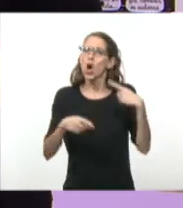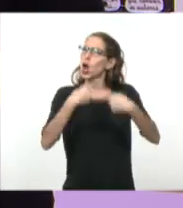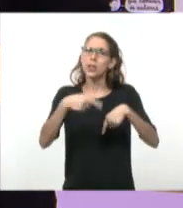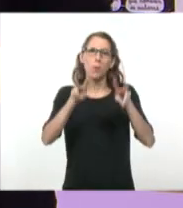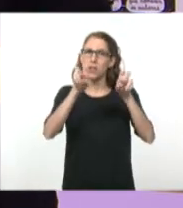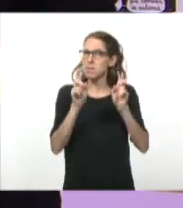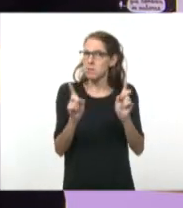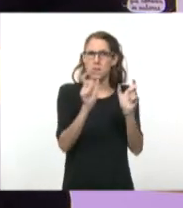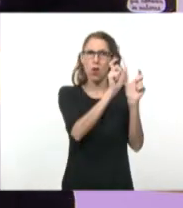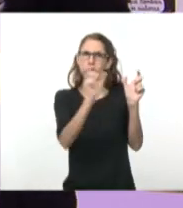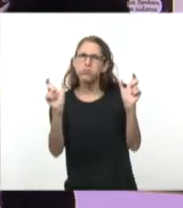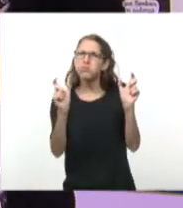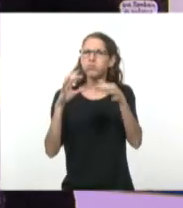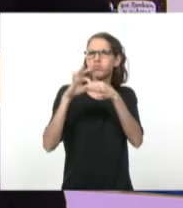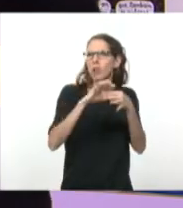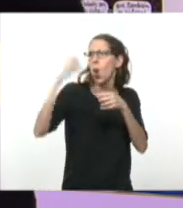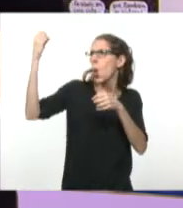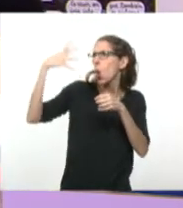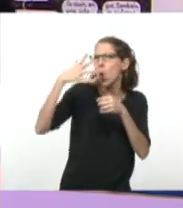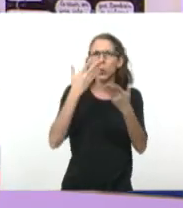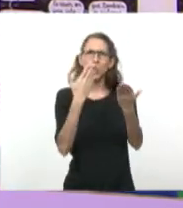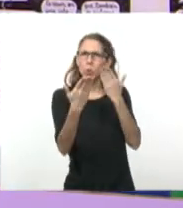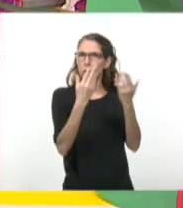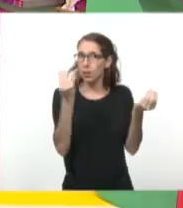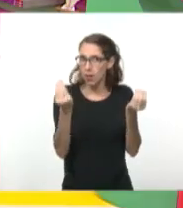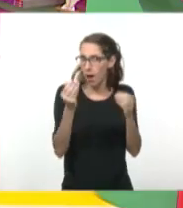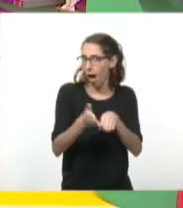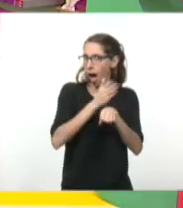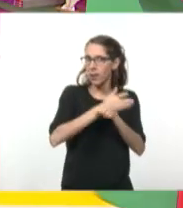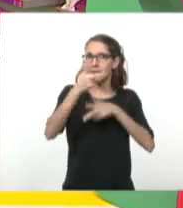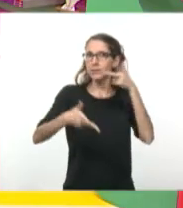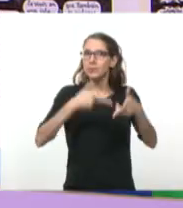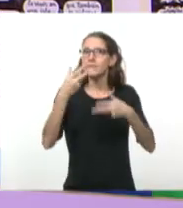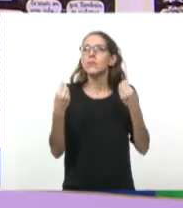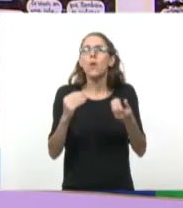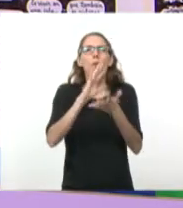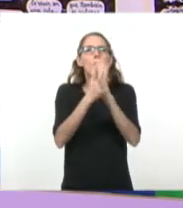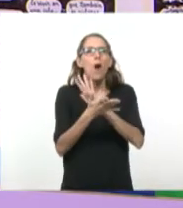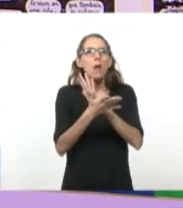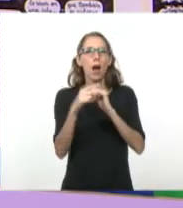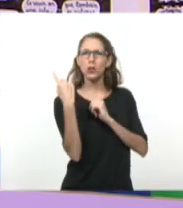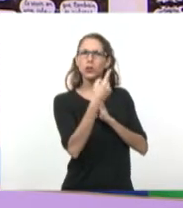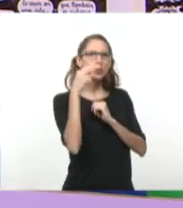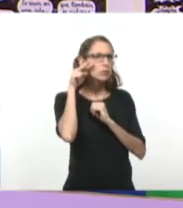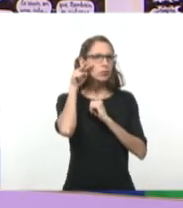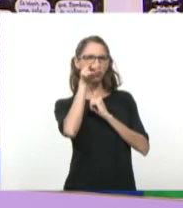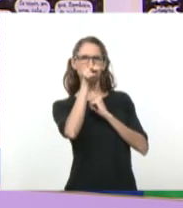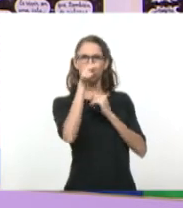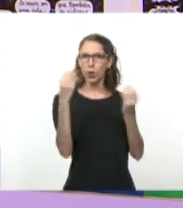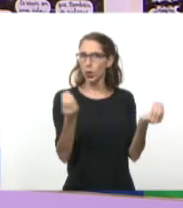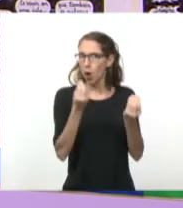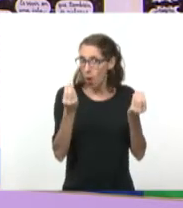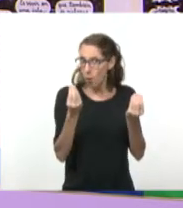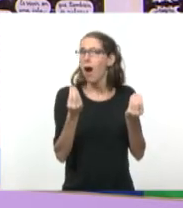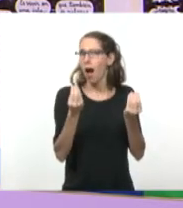historietas y de la luz. Viste que veníamos hablando al principio de esta cuestión de la mirada, de cómo vemos. Y estábamos hablando de